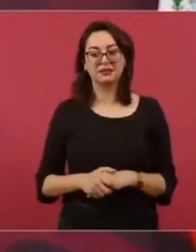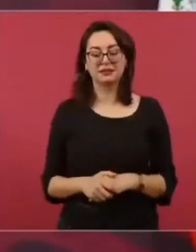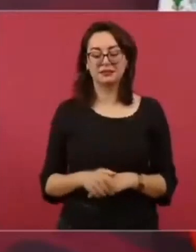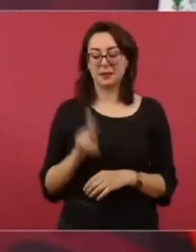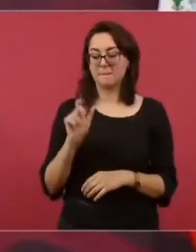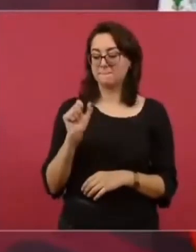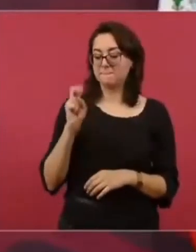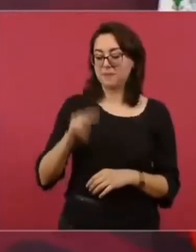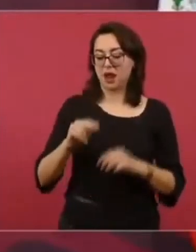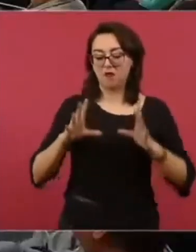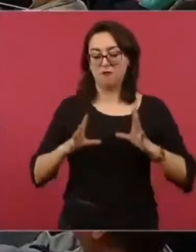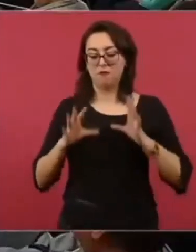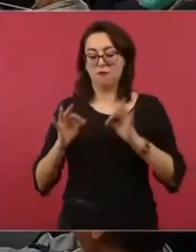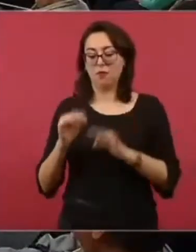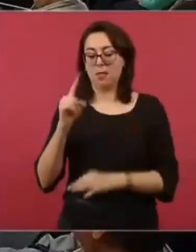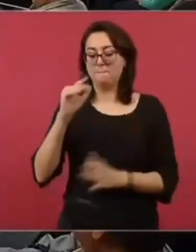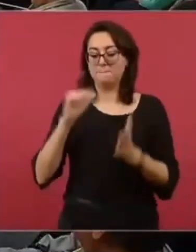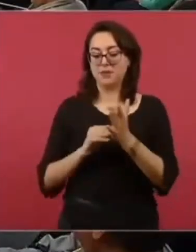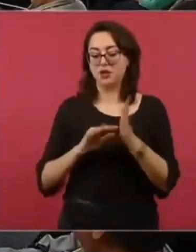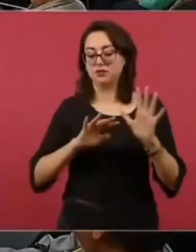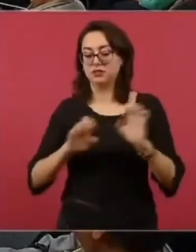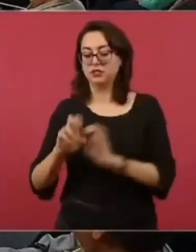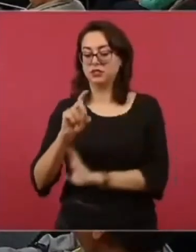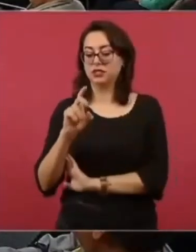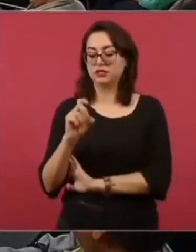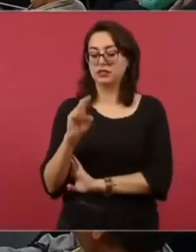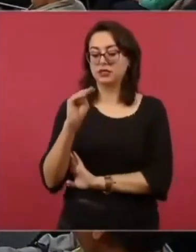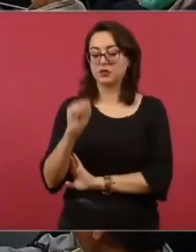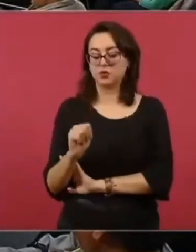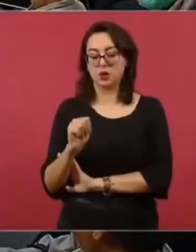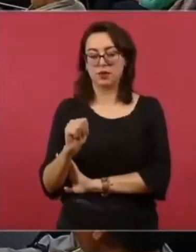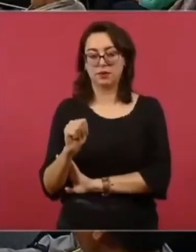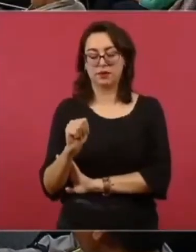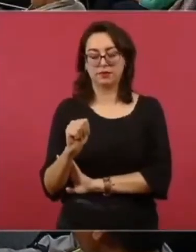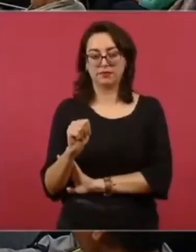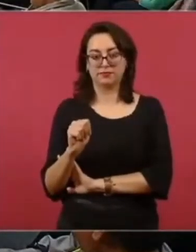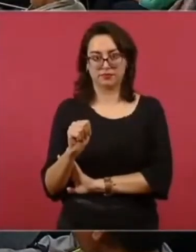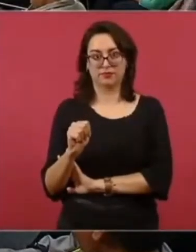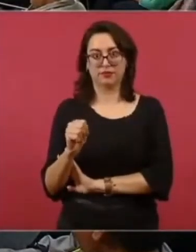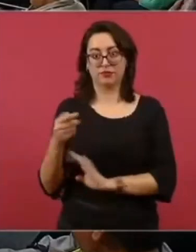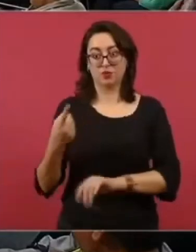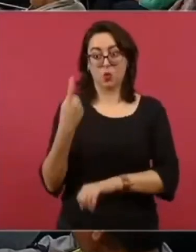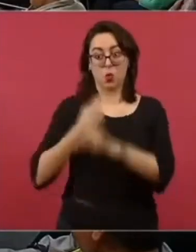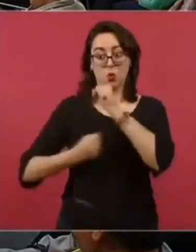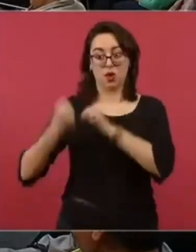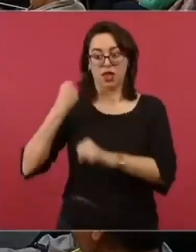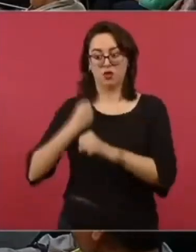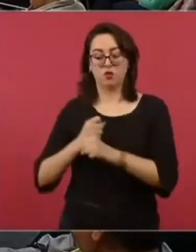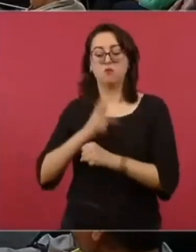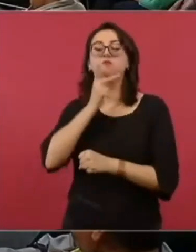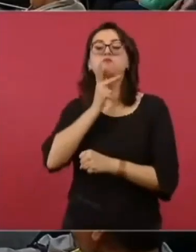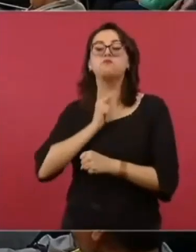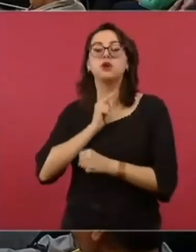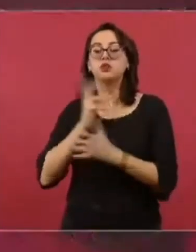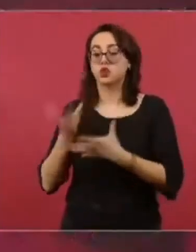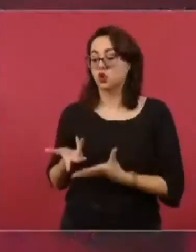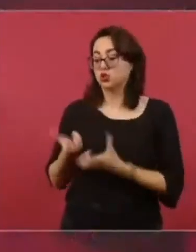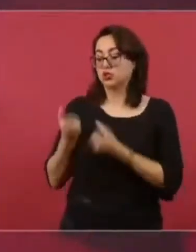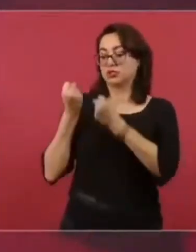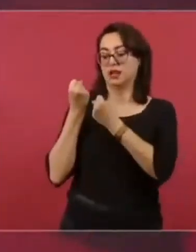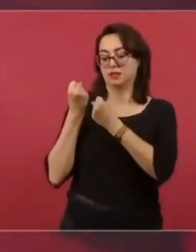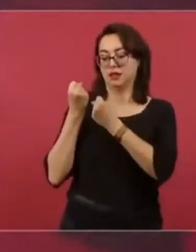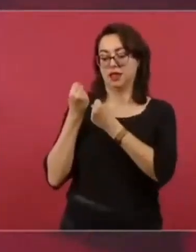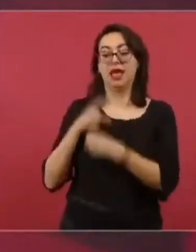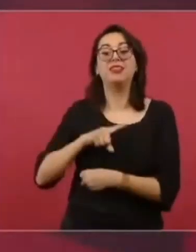un año después de la expropiación petrolera, para oponerse a la